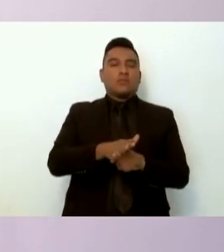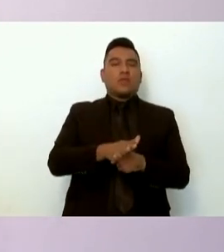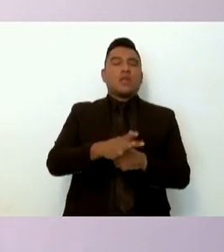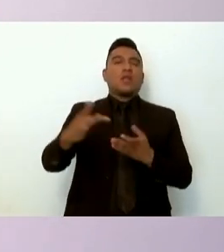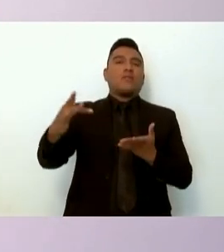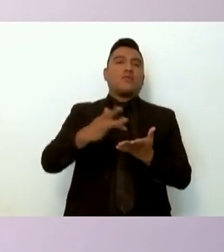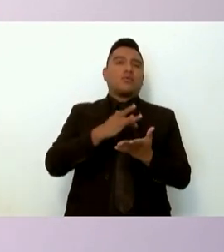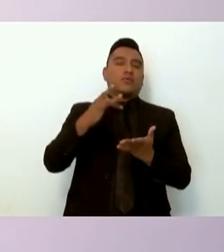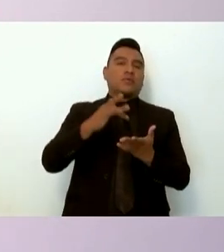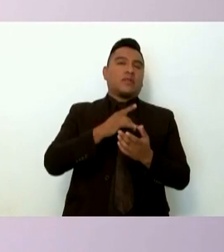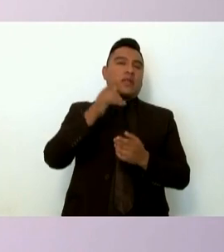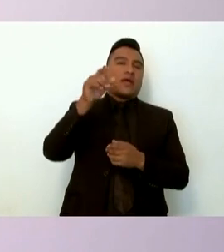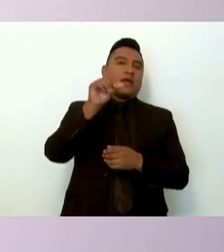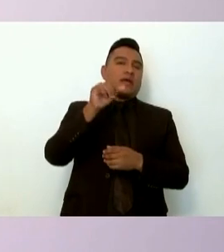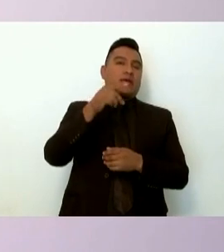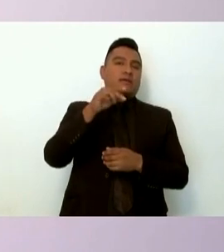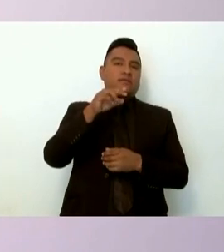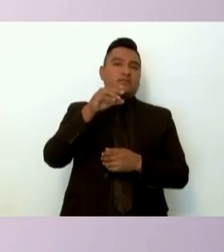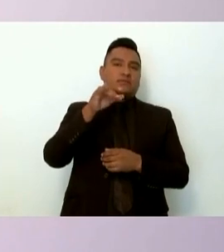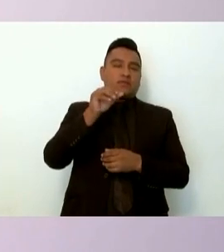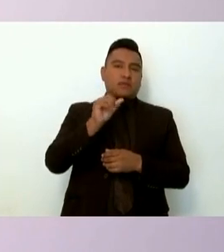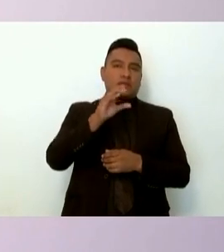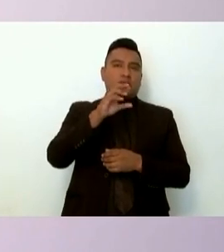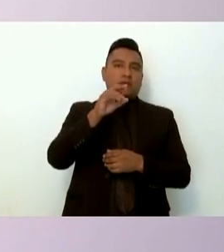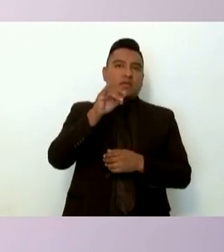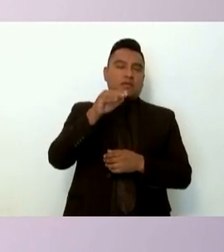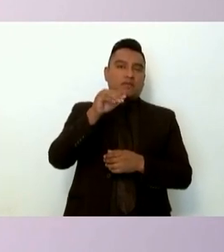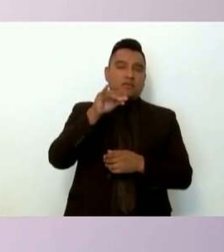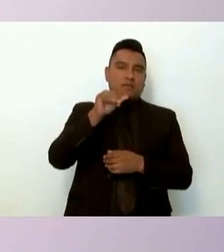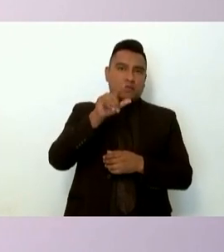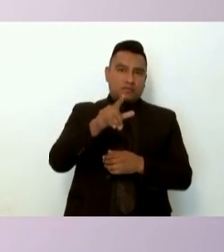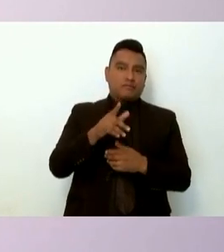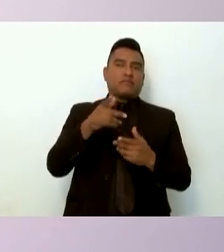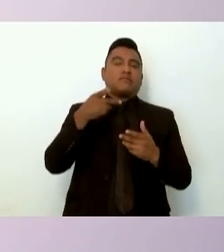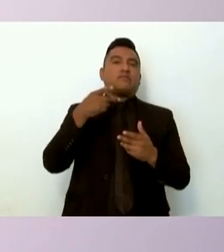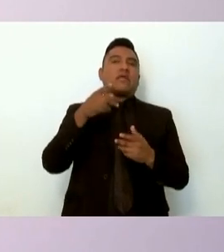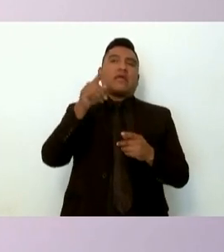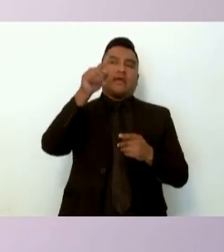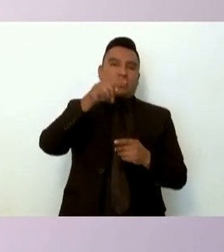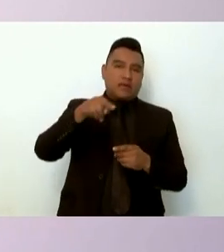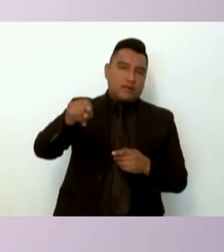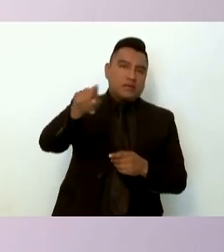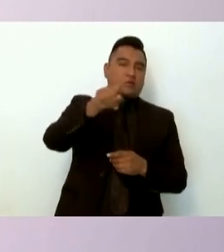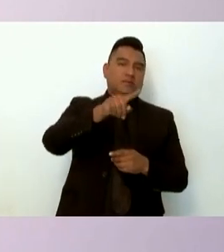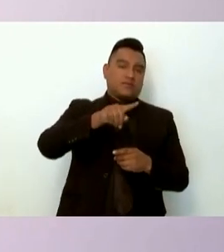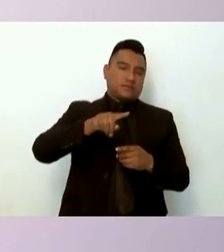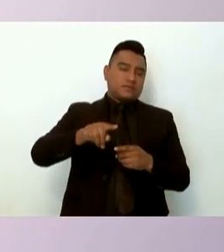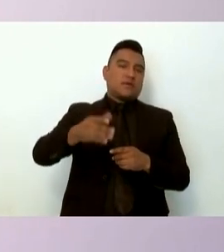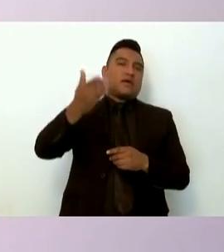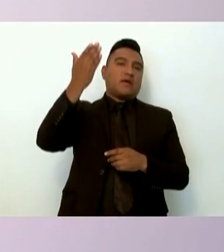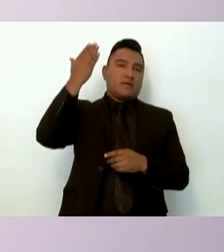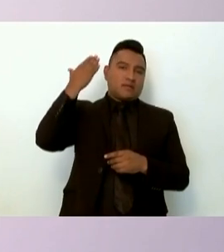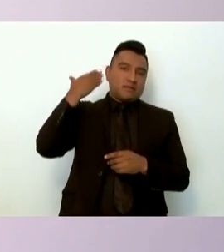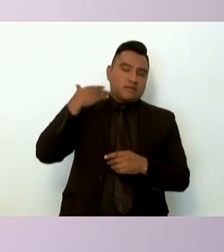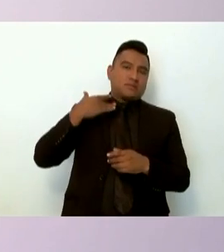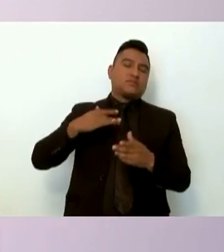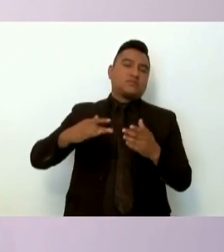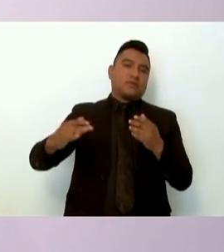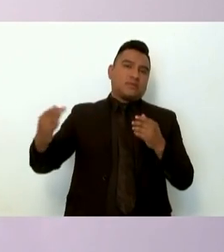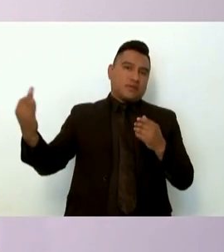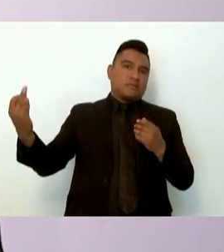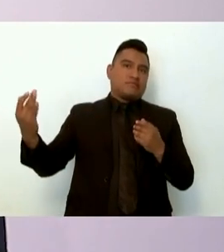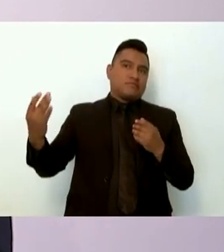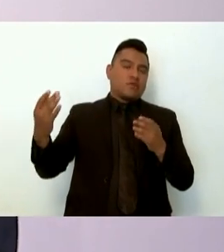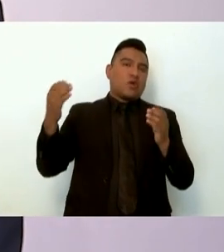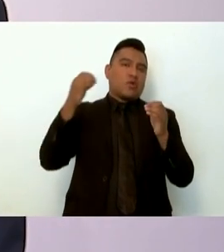Investigación Criminal paradójicamente quienes los ocultaron ahora están los protegeros nos están ayudando a